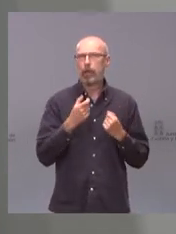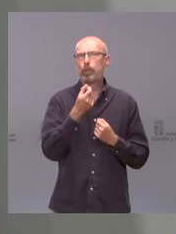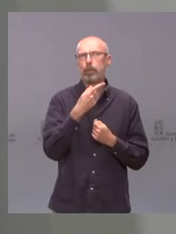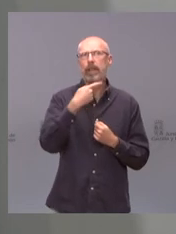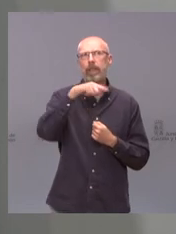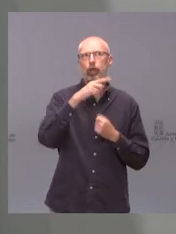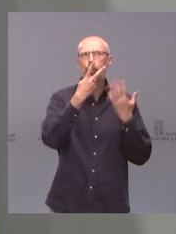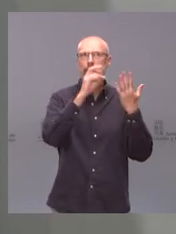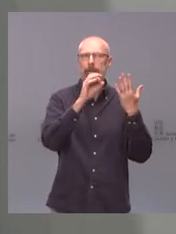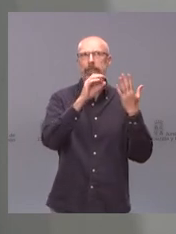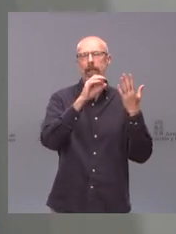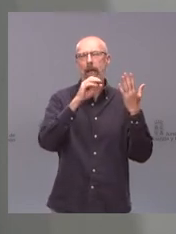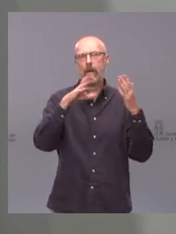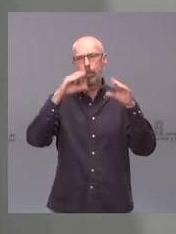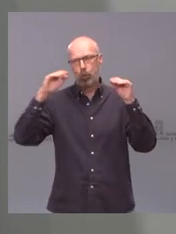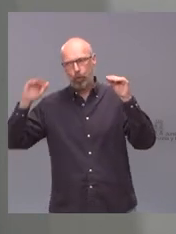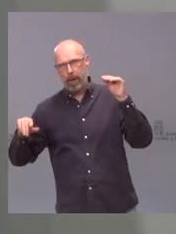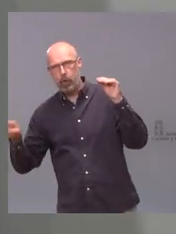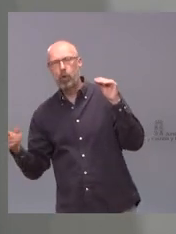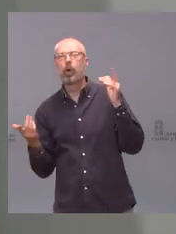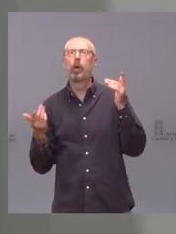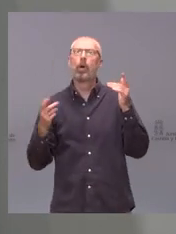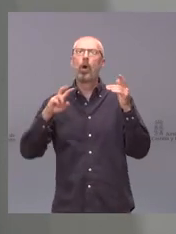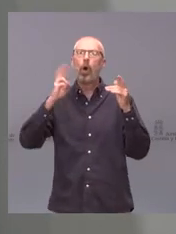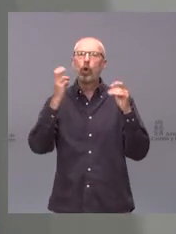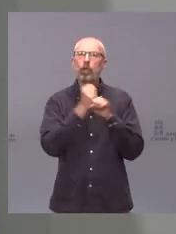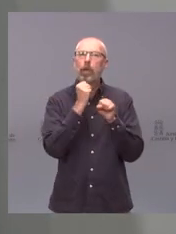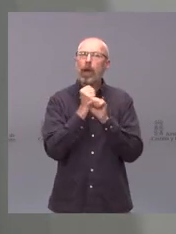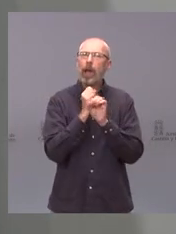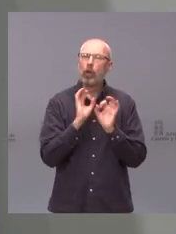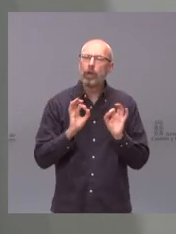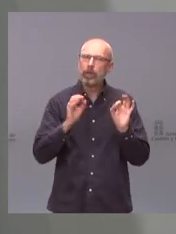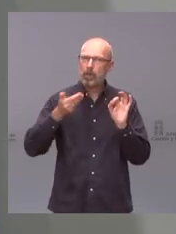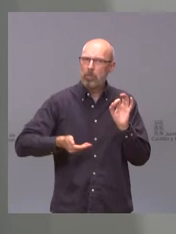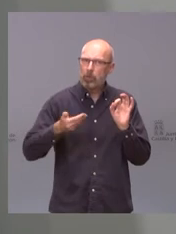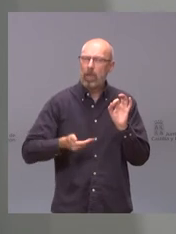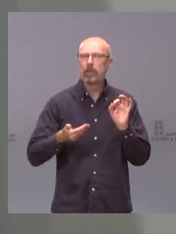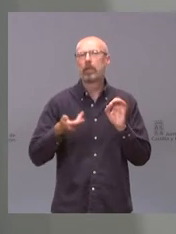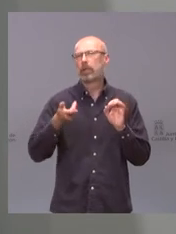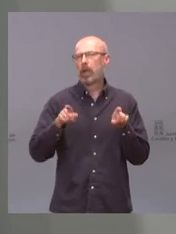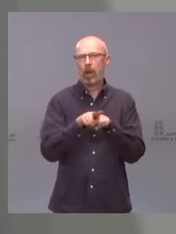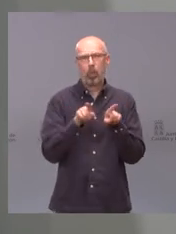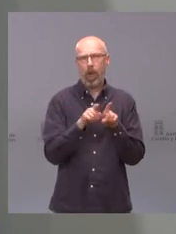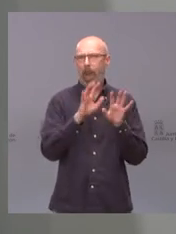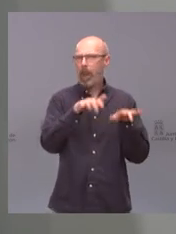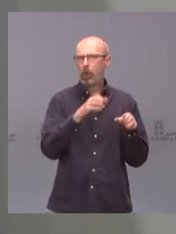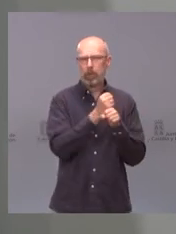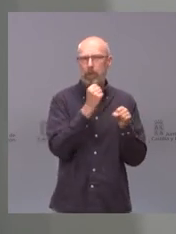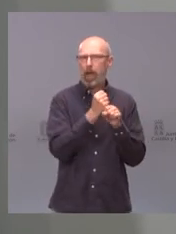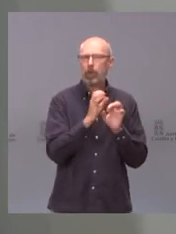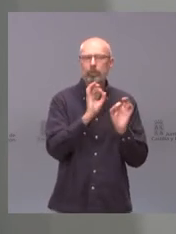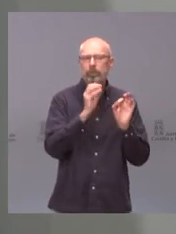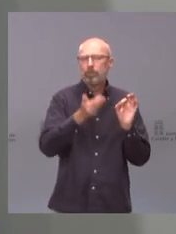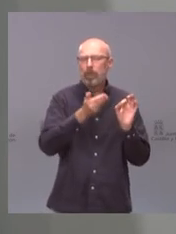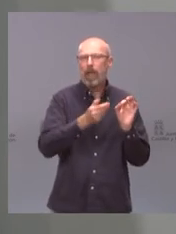y en otros trabajadores esenciales también ocurre lo mismo esa es la